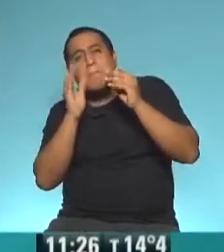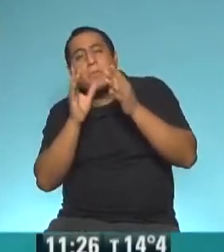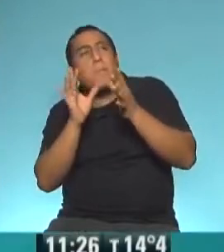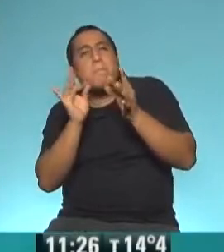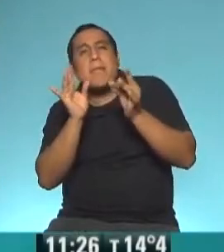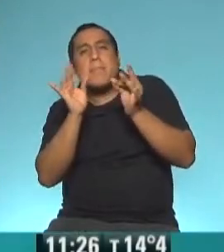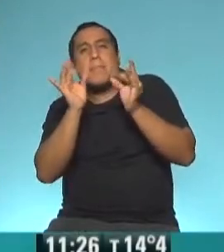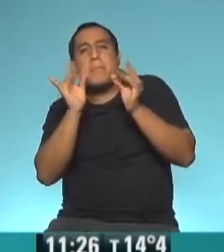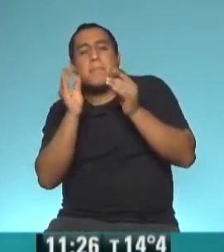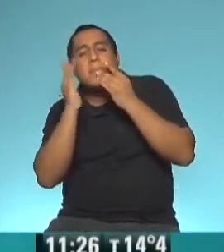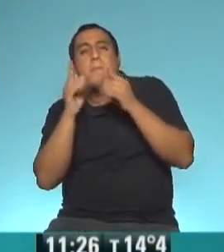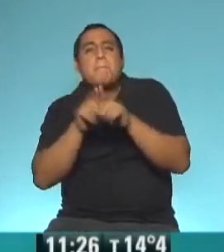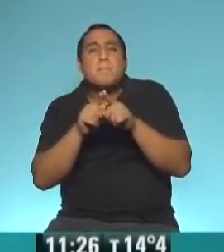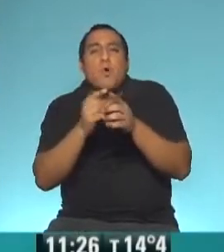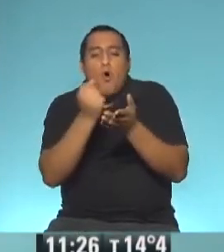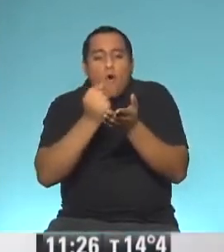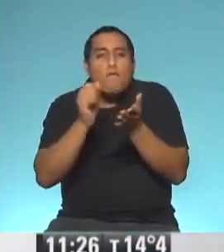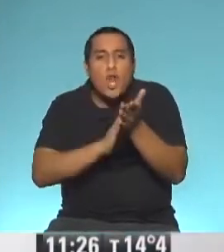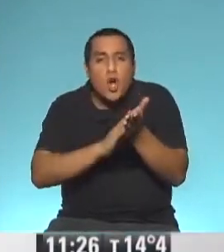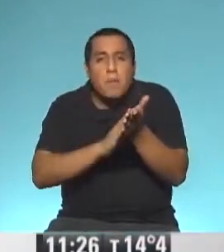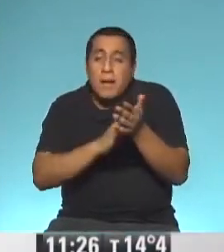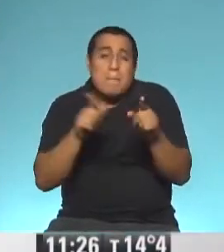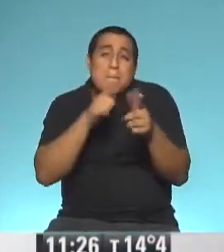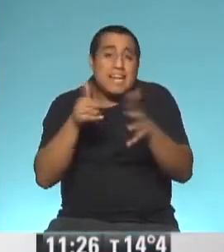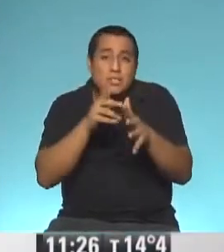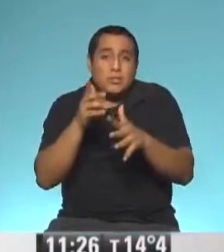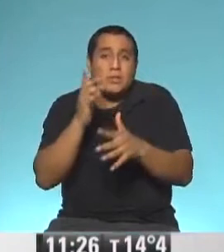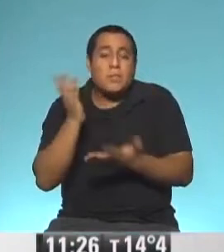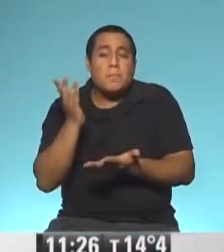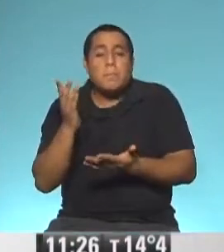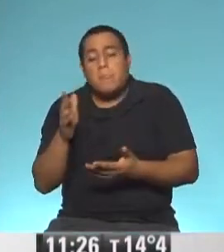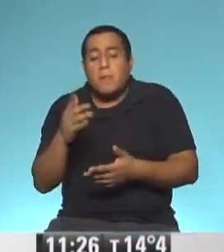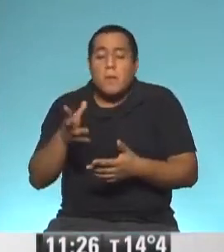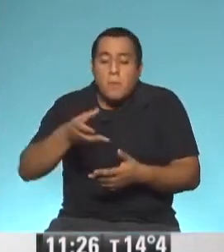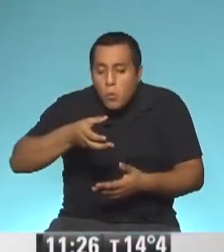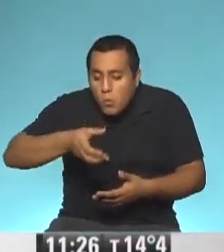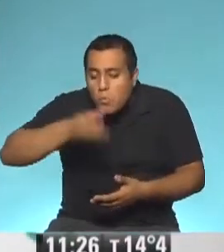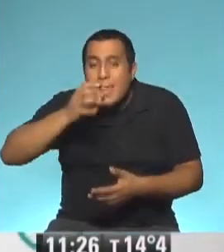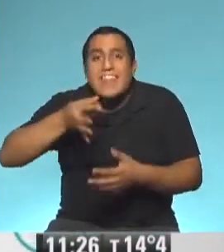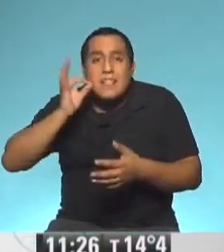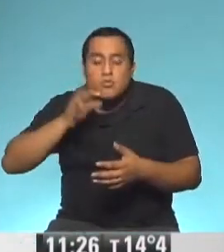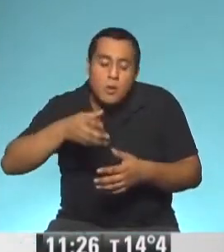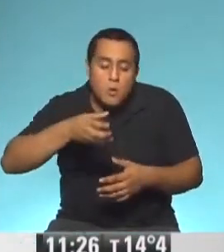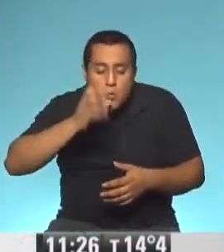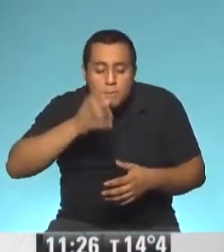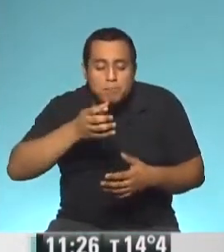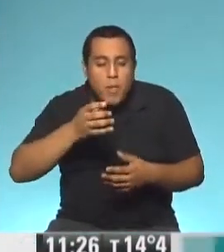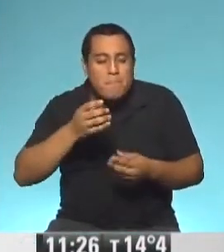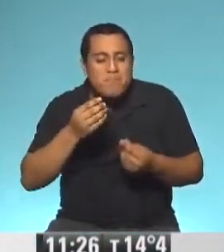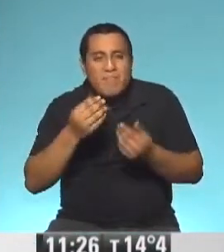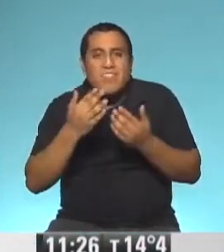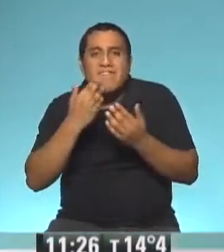lo entiendan, bolígoma. Entonces, si yo tomo el desayuno, se me queda todo pegadito sobre los dientes.